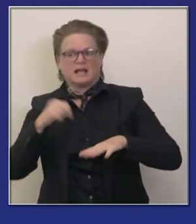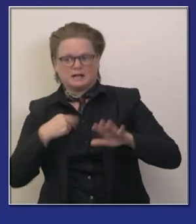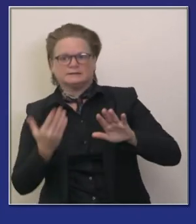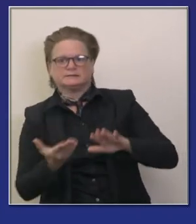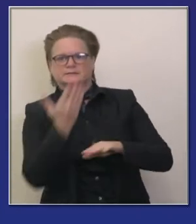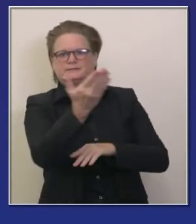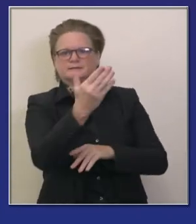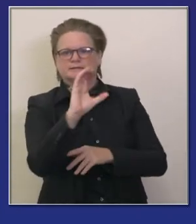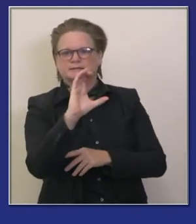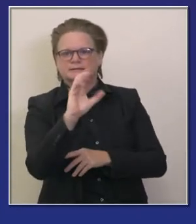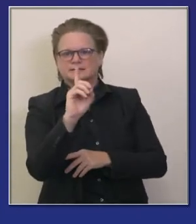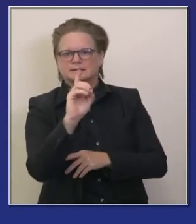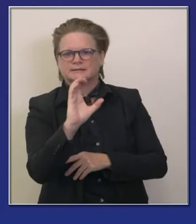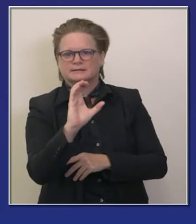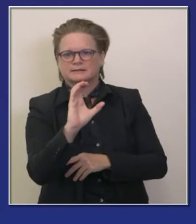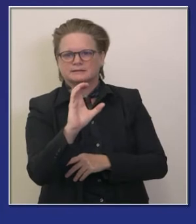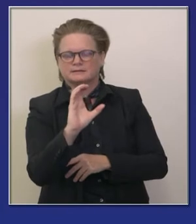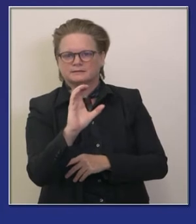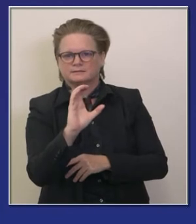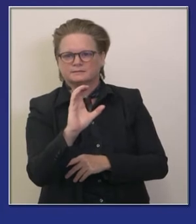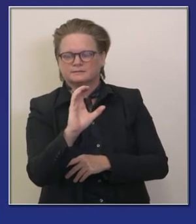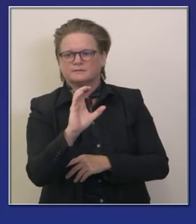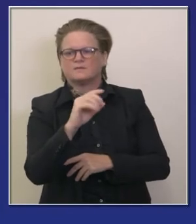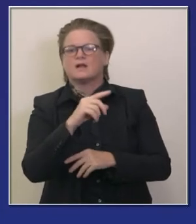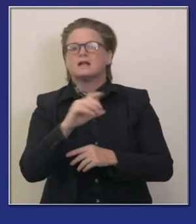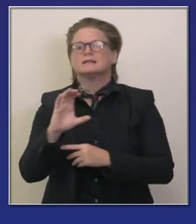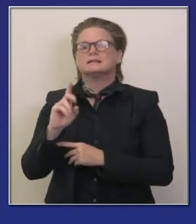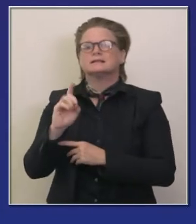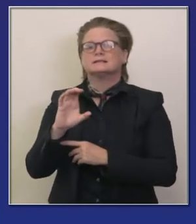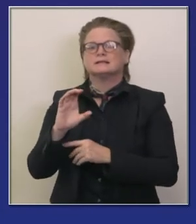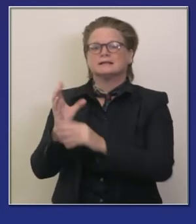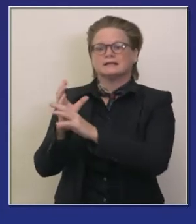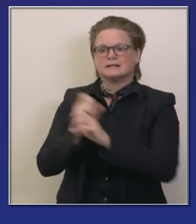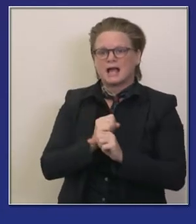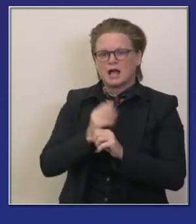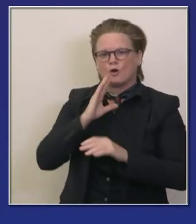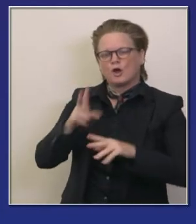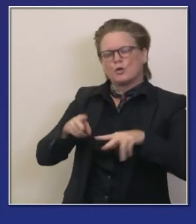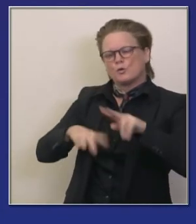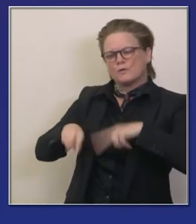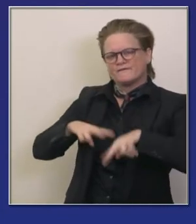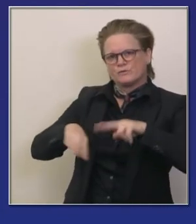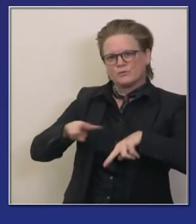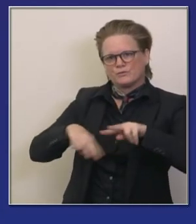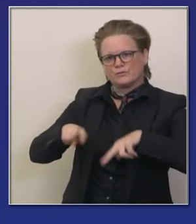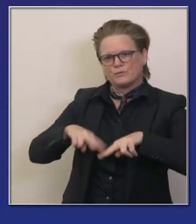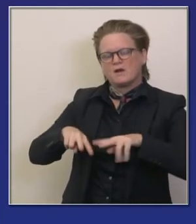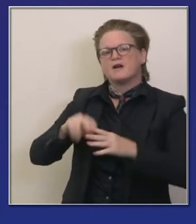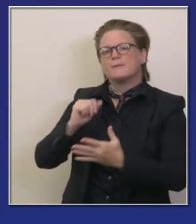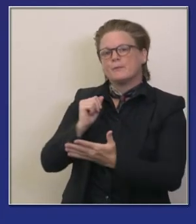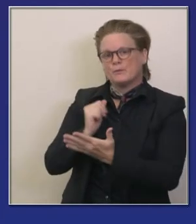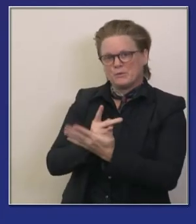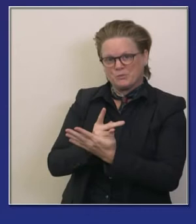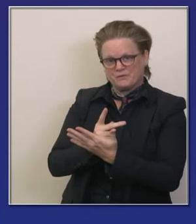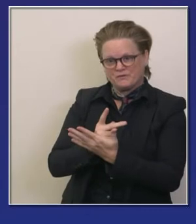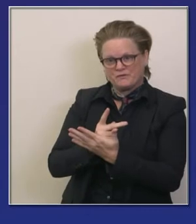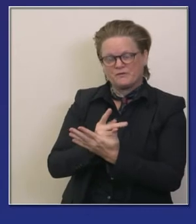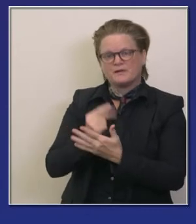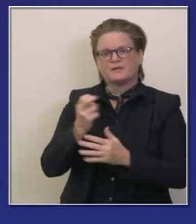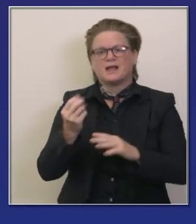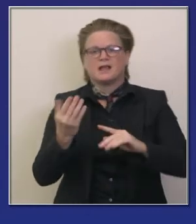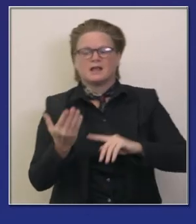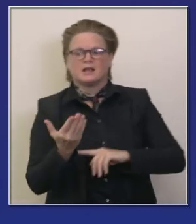cdc recibirá y revisar a estas órdenes y presentarán estas órdenes luego estas órdenes serán procesadas serán